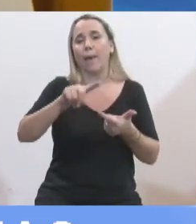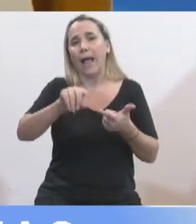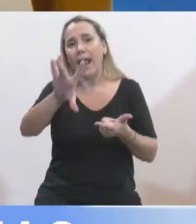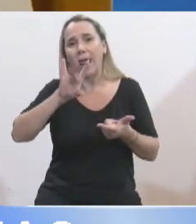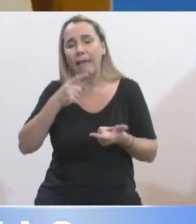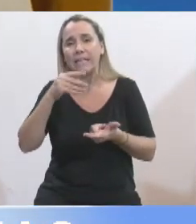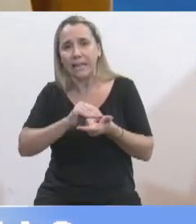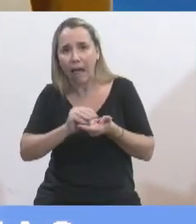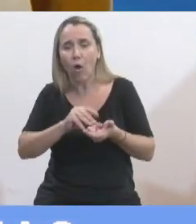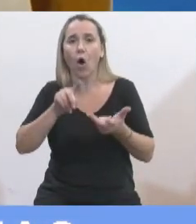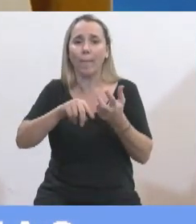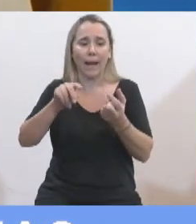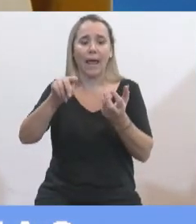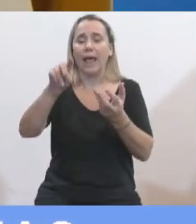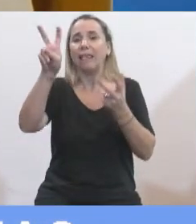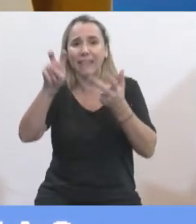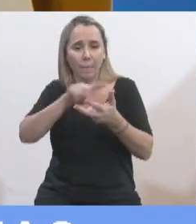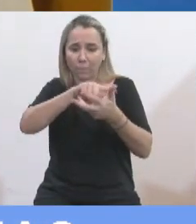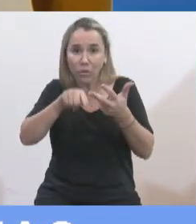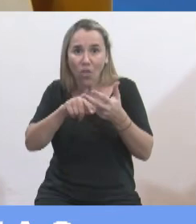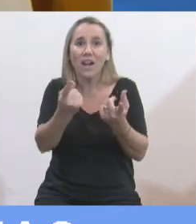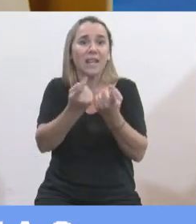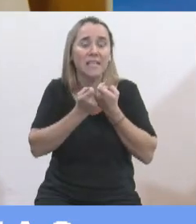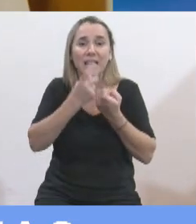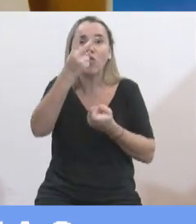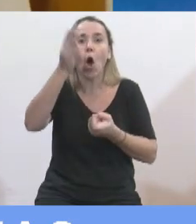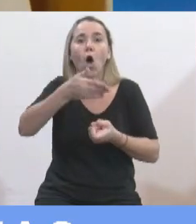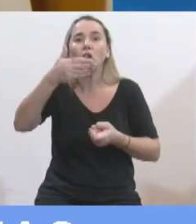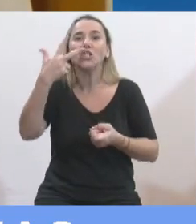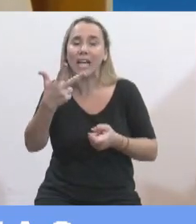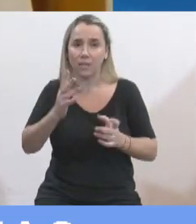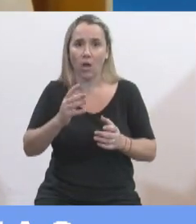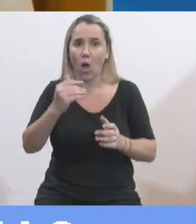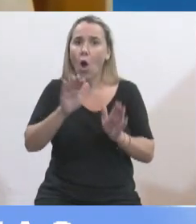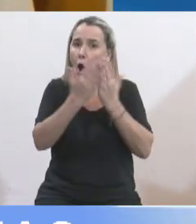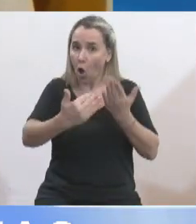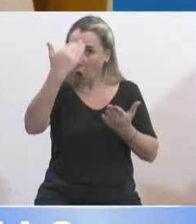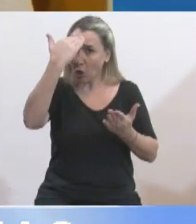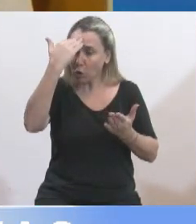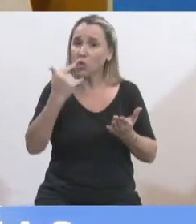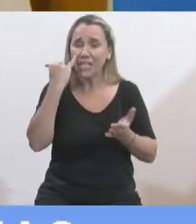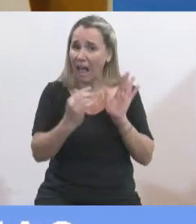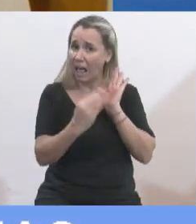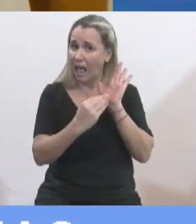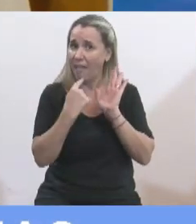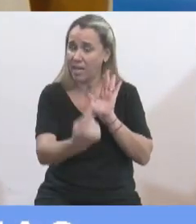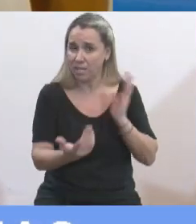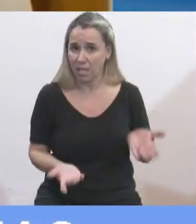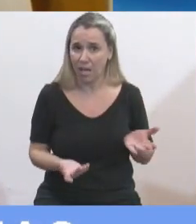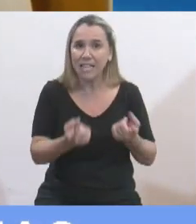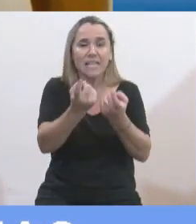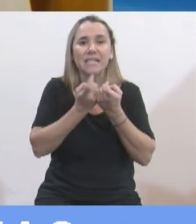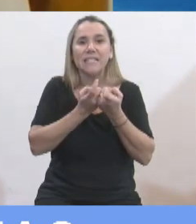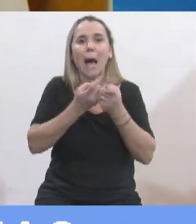tratar los temas dos tercios. No funciona si el sistema está establecido perfectamente en la Constitución cuáles son los temas que reclaman mayorías especiales.